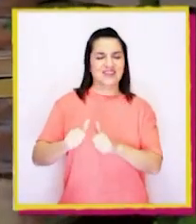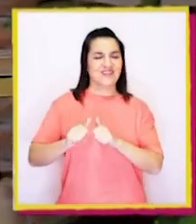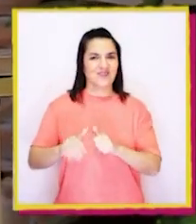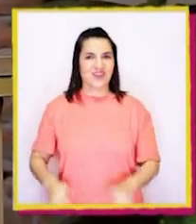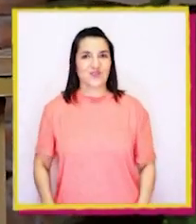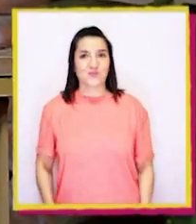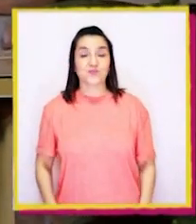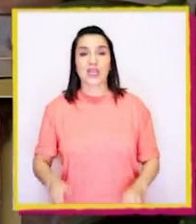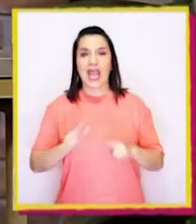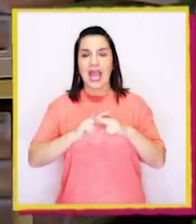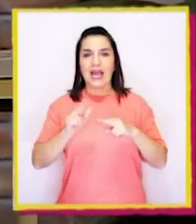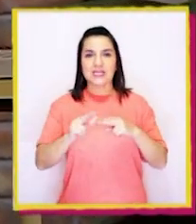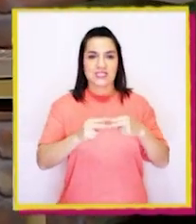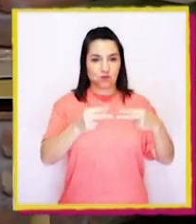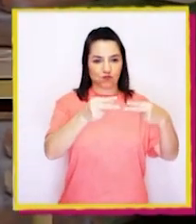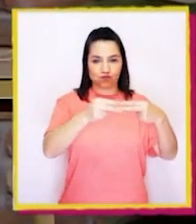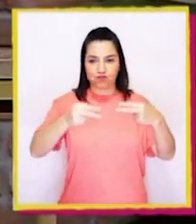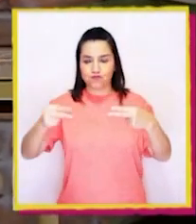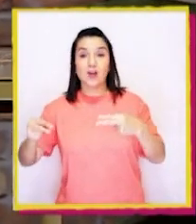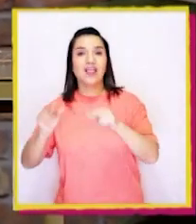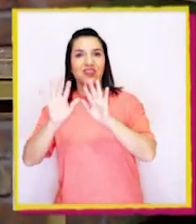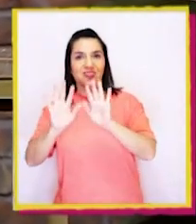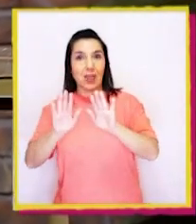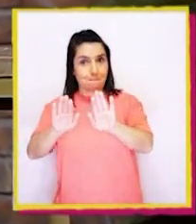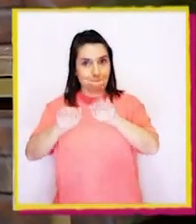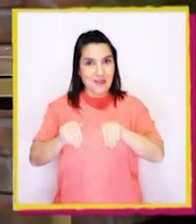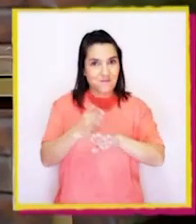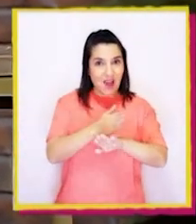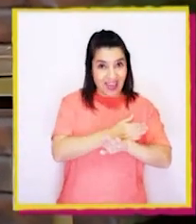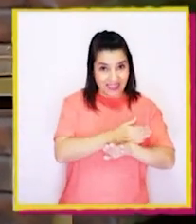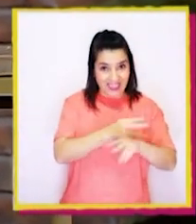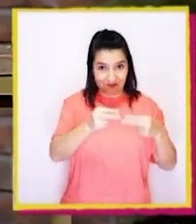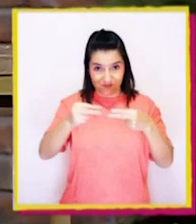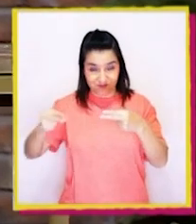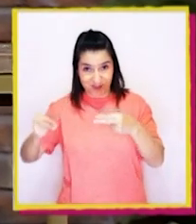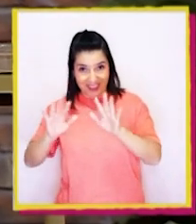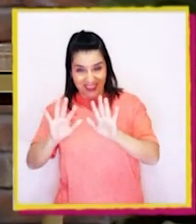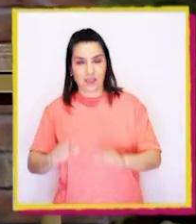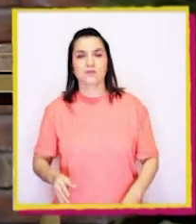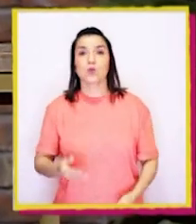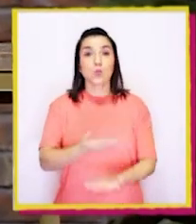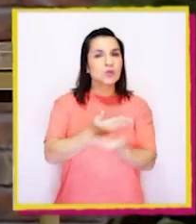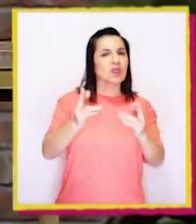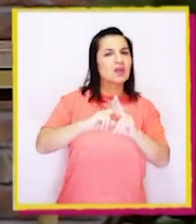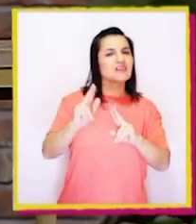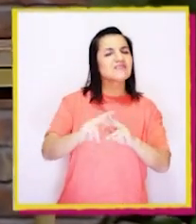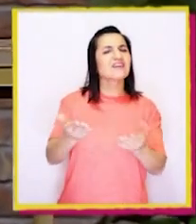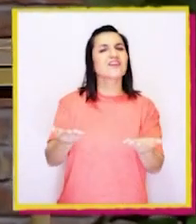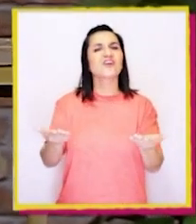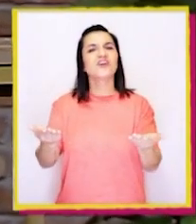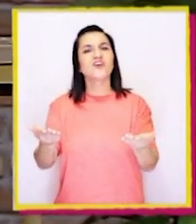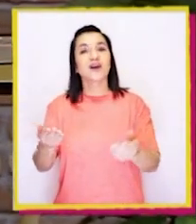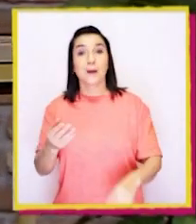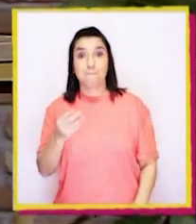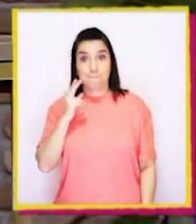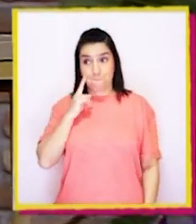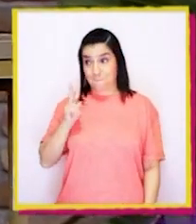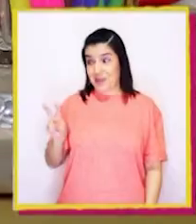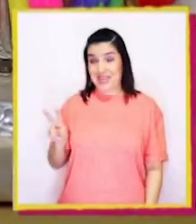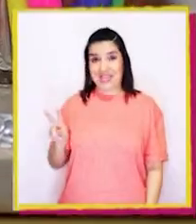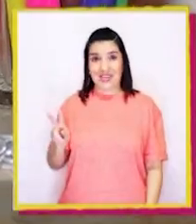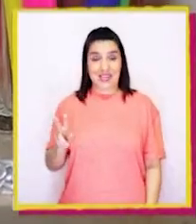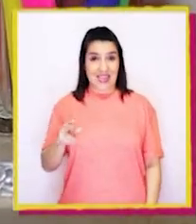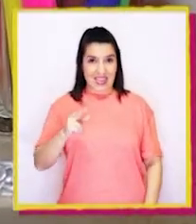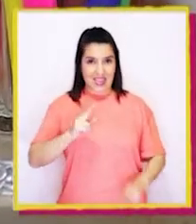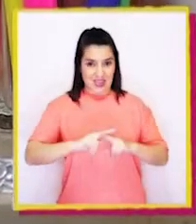este desafío de hacer una cadena de 10 clips igual que la inicial, ¿verdad? ¿Cómo les fue a ustedes? Miren lo